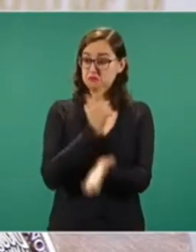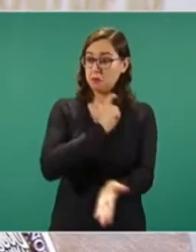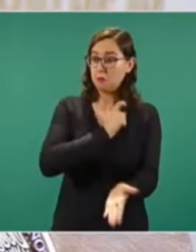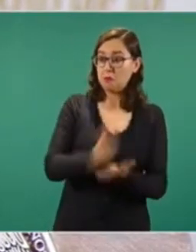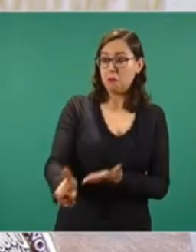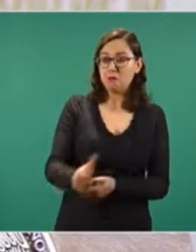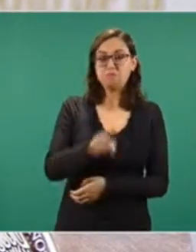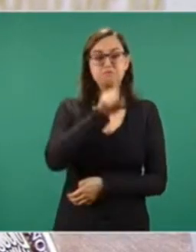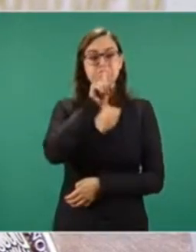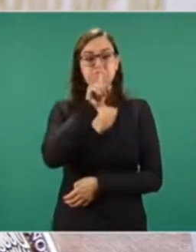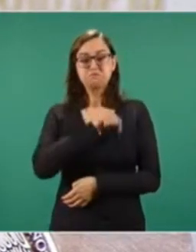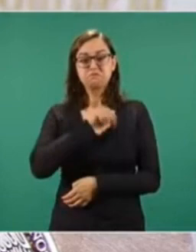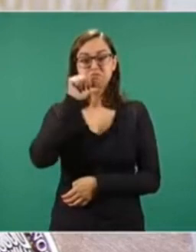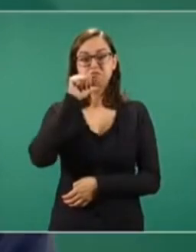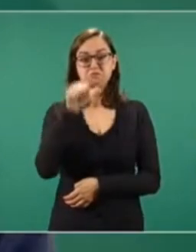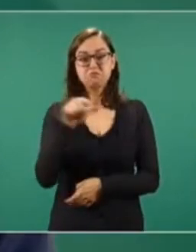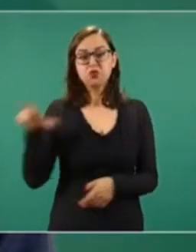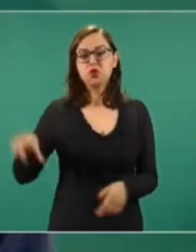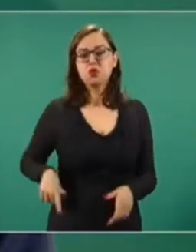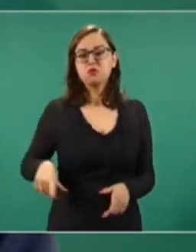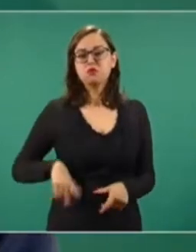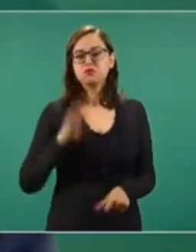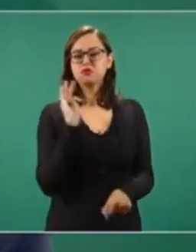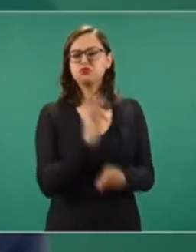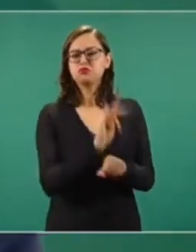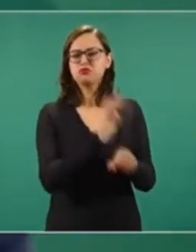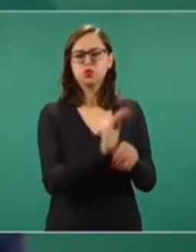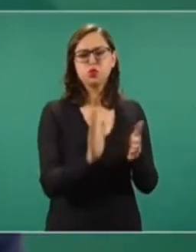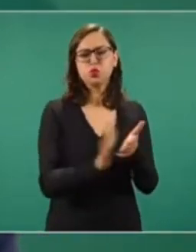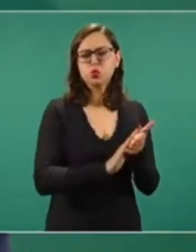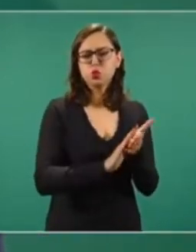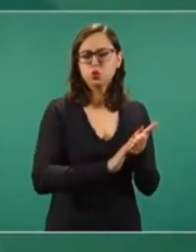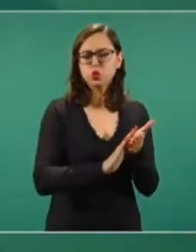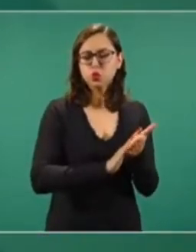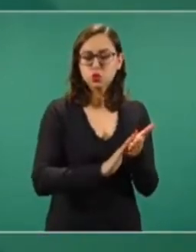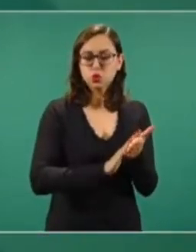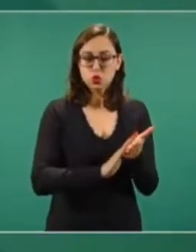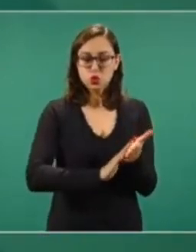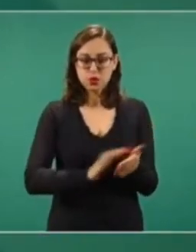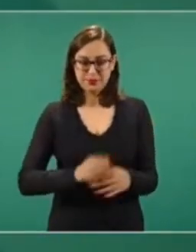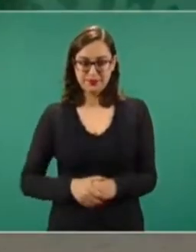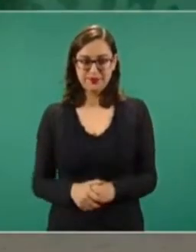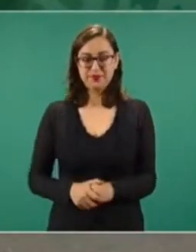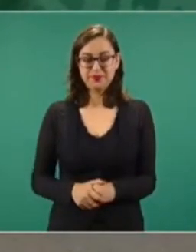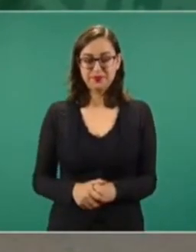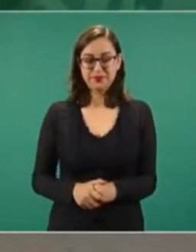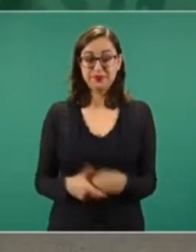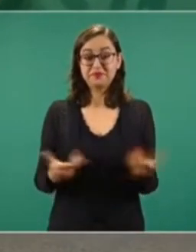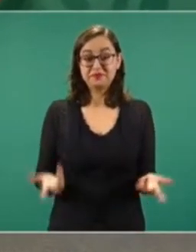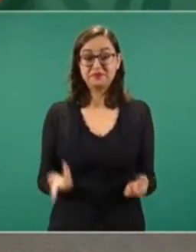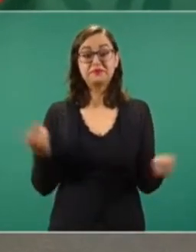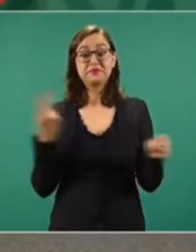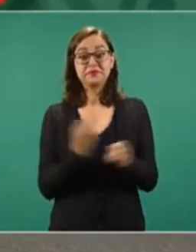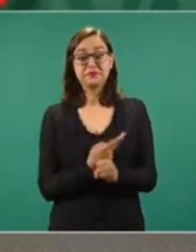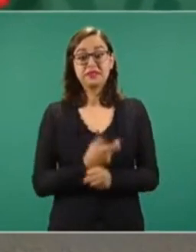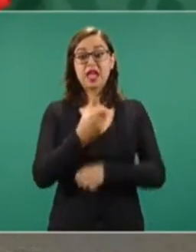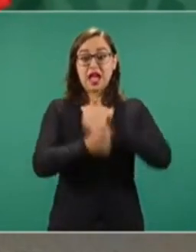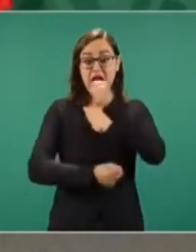porque les condonaron los impuestos. Había un mecanismo en donde año con año,